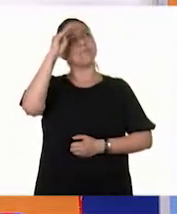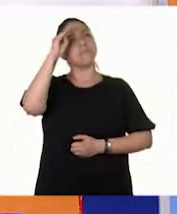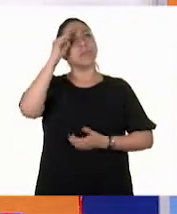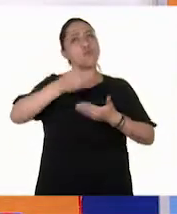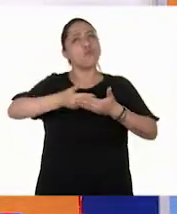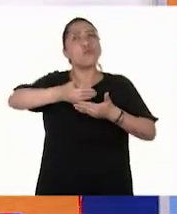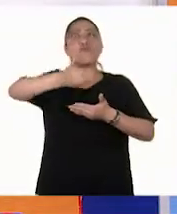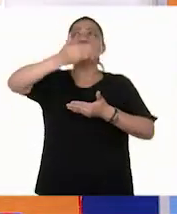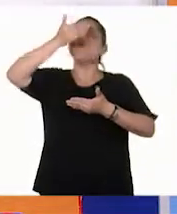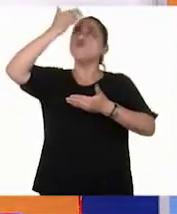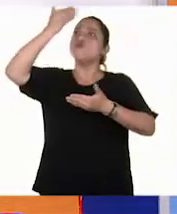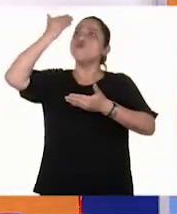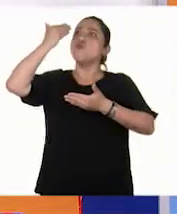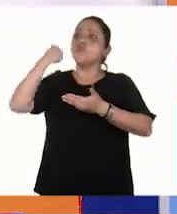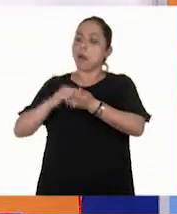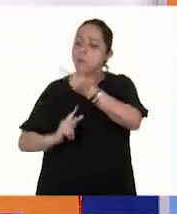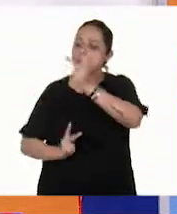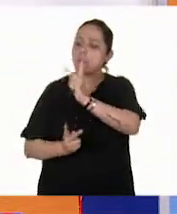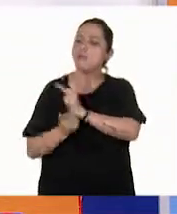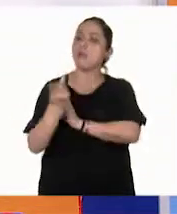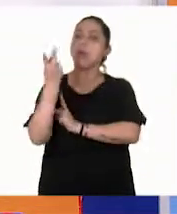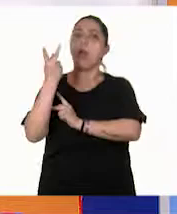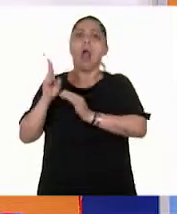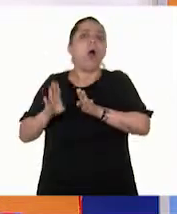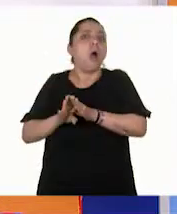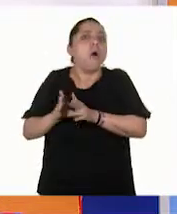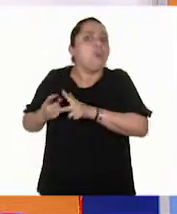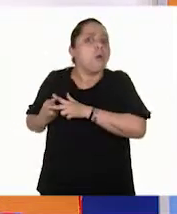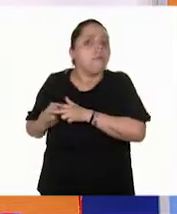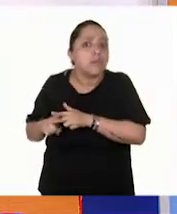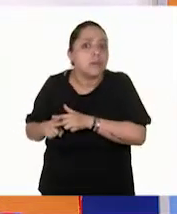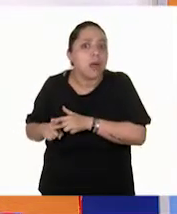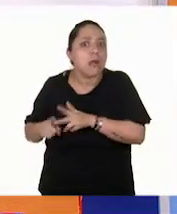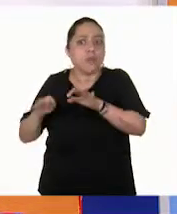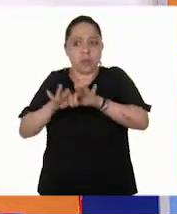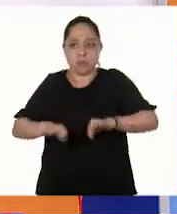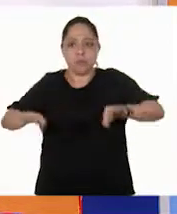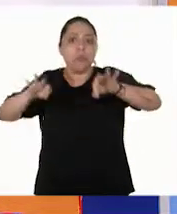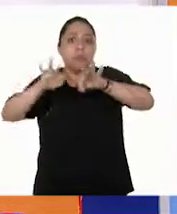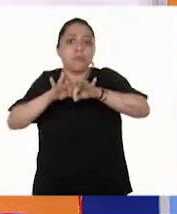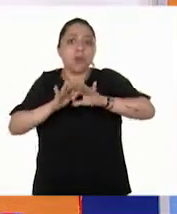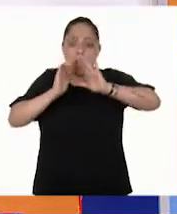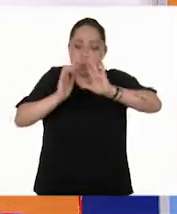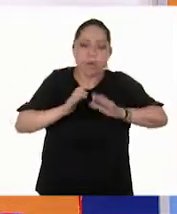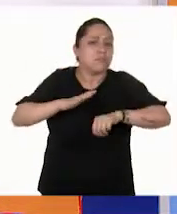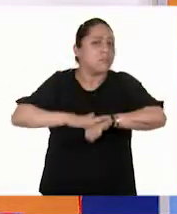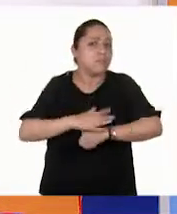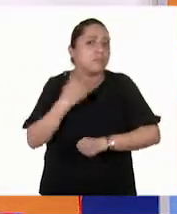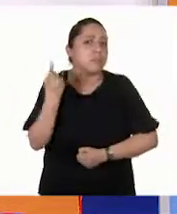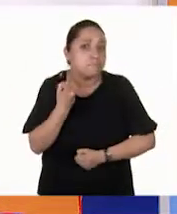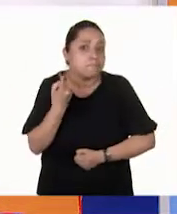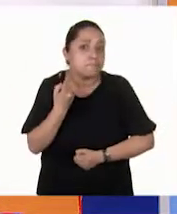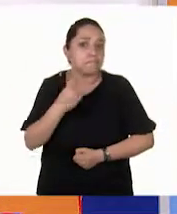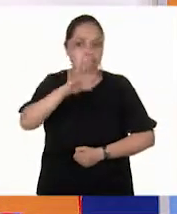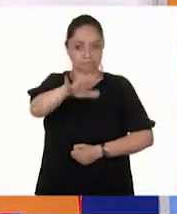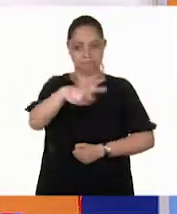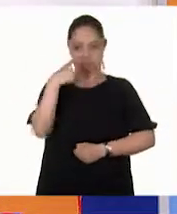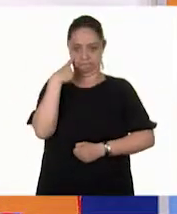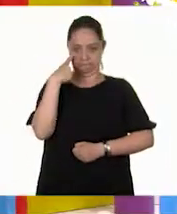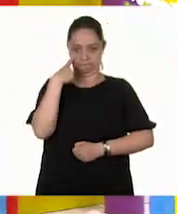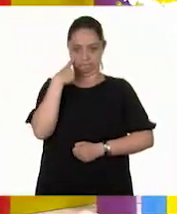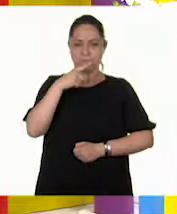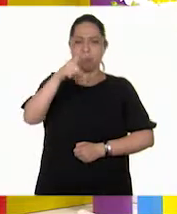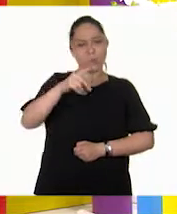existen las plantas? ¿Cuándo aparecieron? ¿Y por qué son tan importantes? ¿Por qué las tenemos que cuidar? Vamos a partir de eso. Pepe,